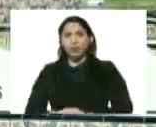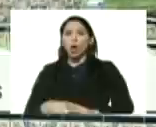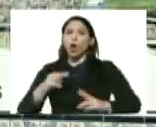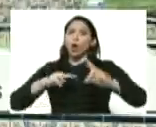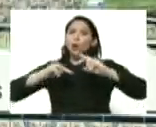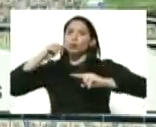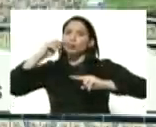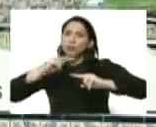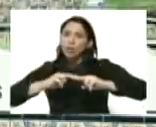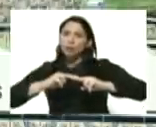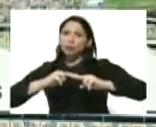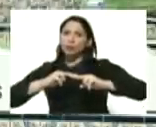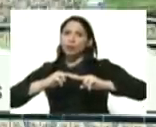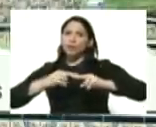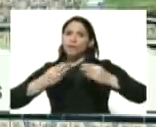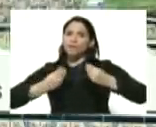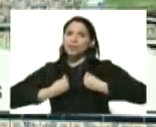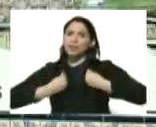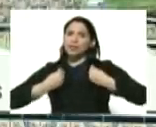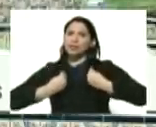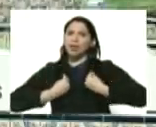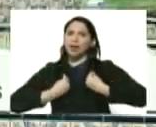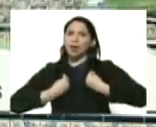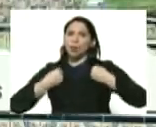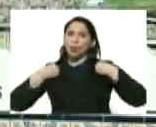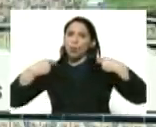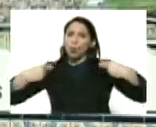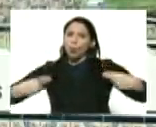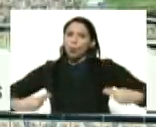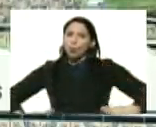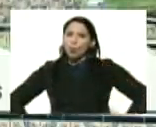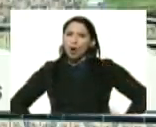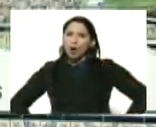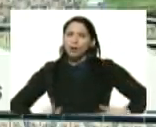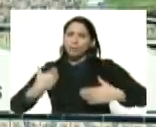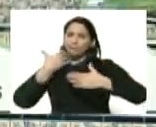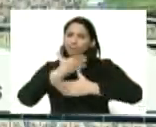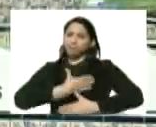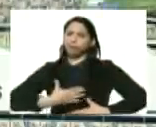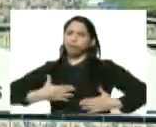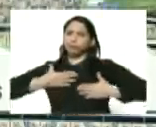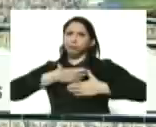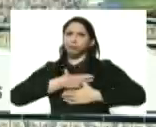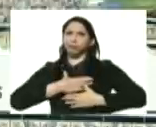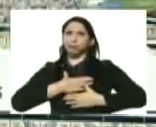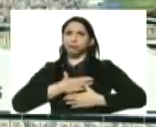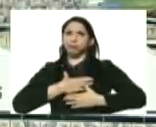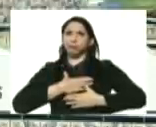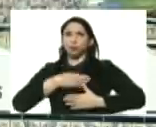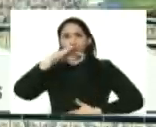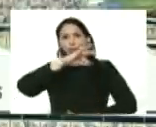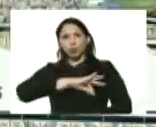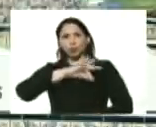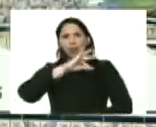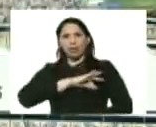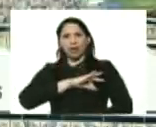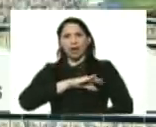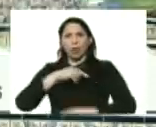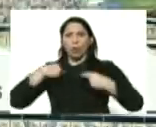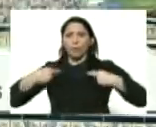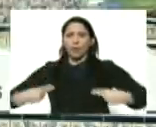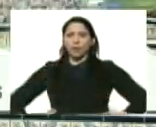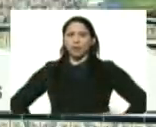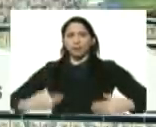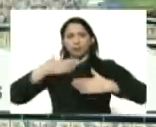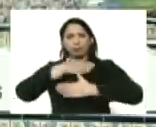construyendo una vida humanamente gratificante una sociedad humanamente